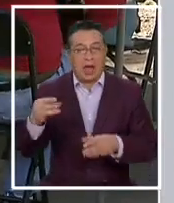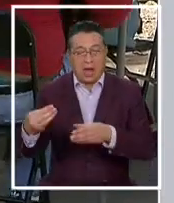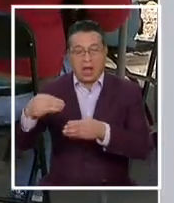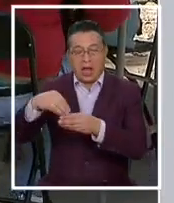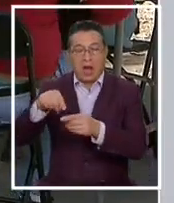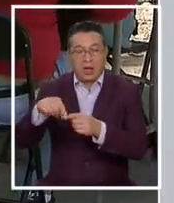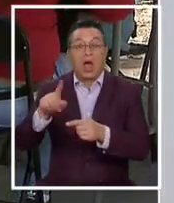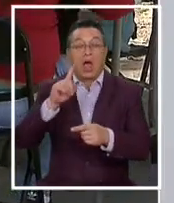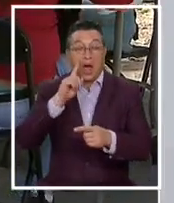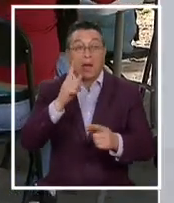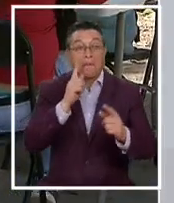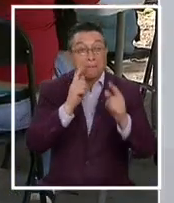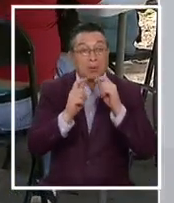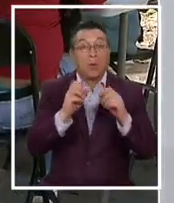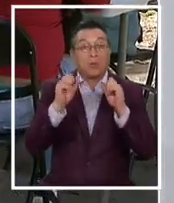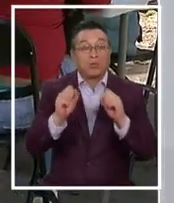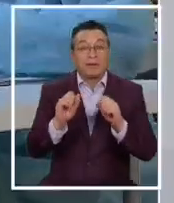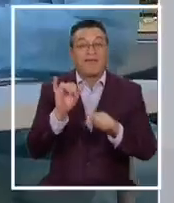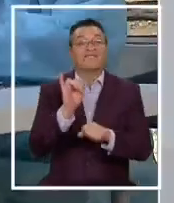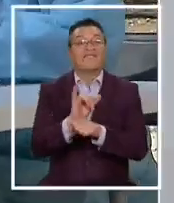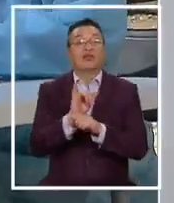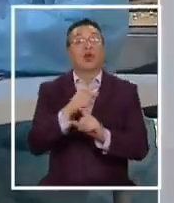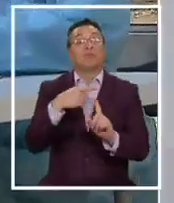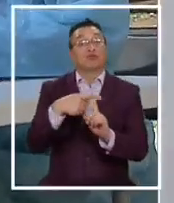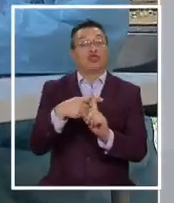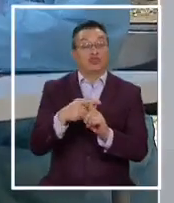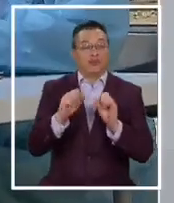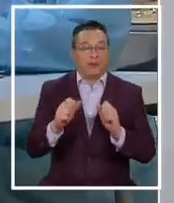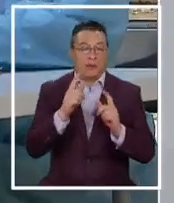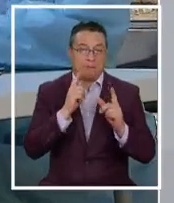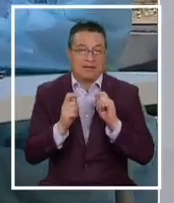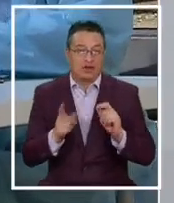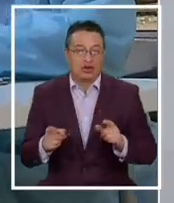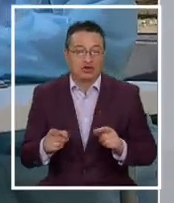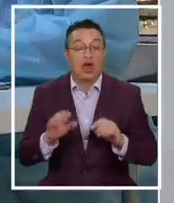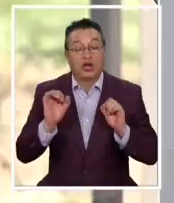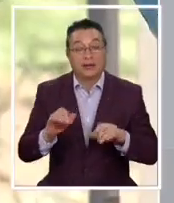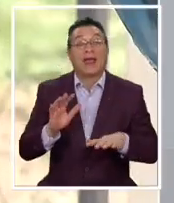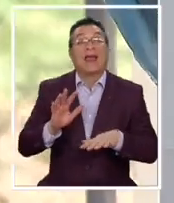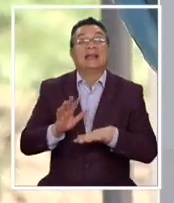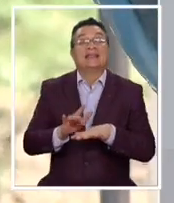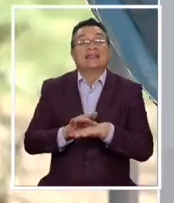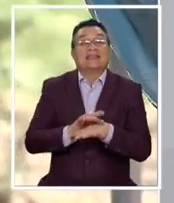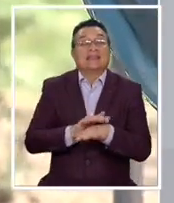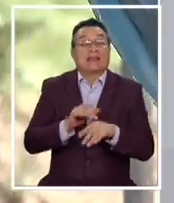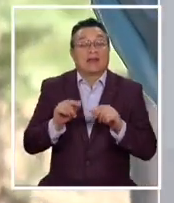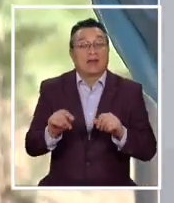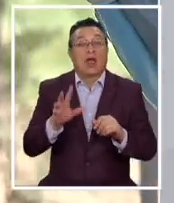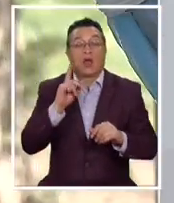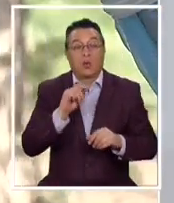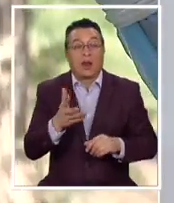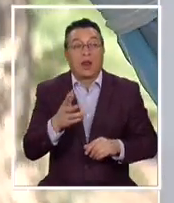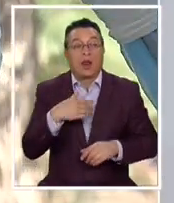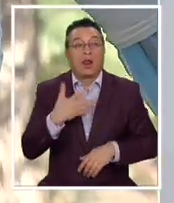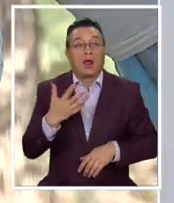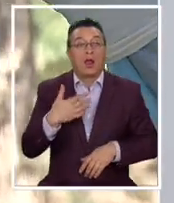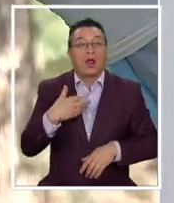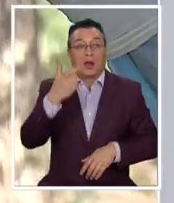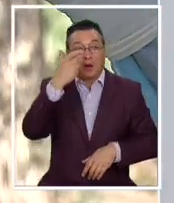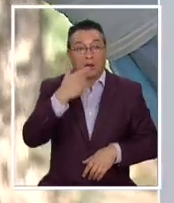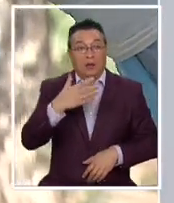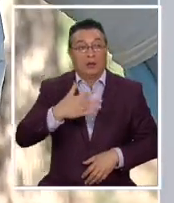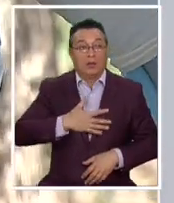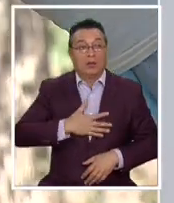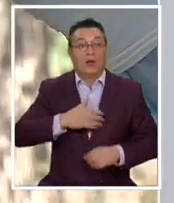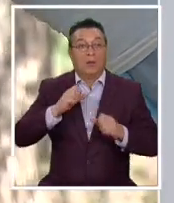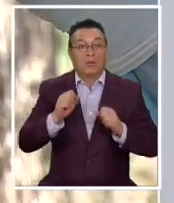veces riesgos de falsos positivos. También su sensibilidad, es decir, la capacidad que tiene de